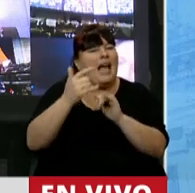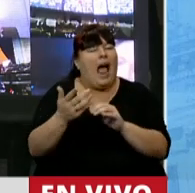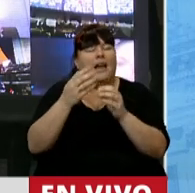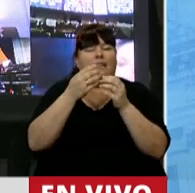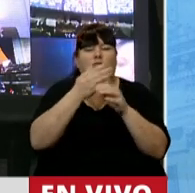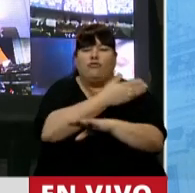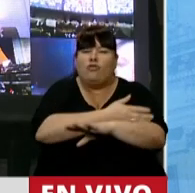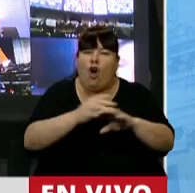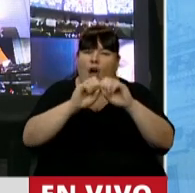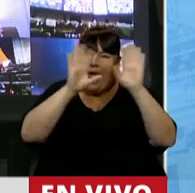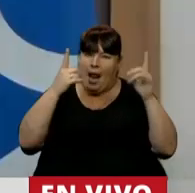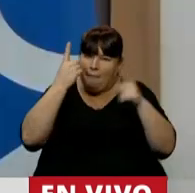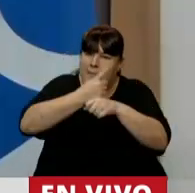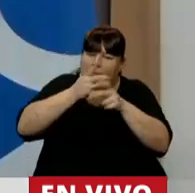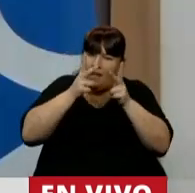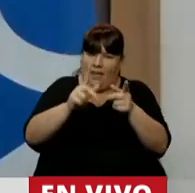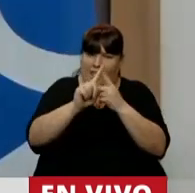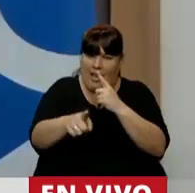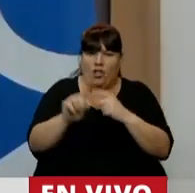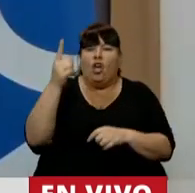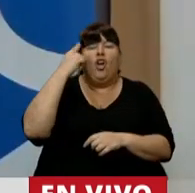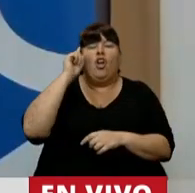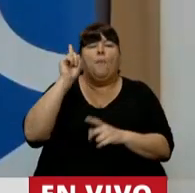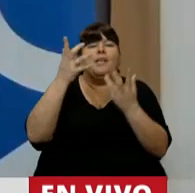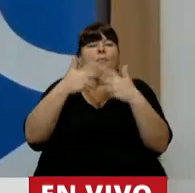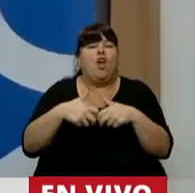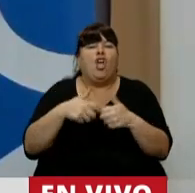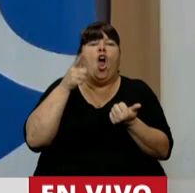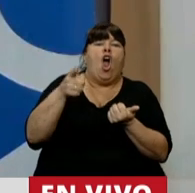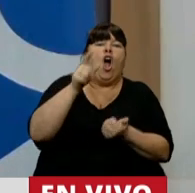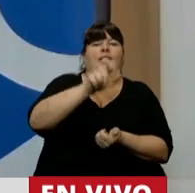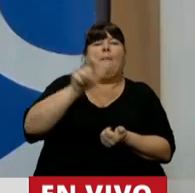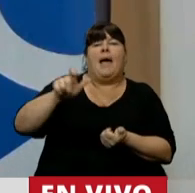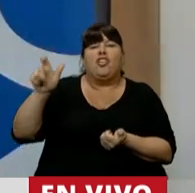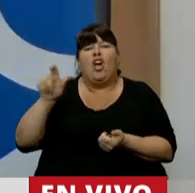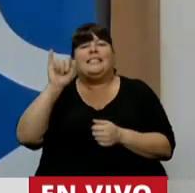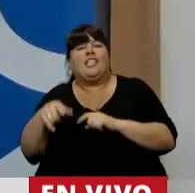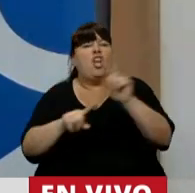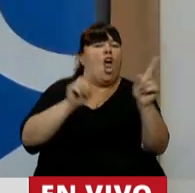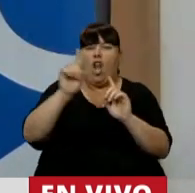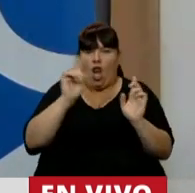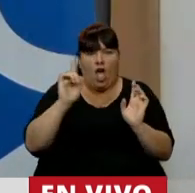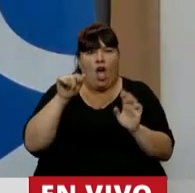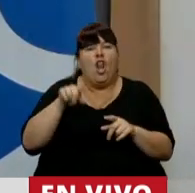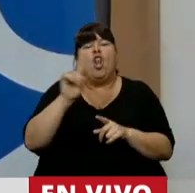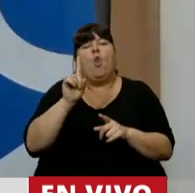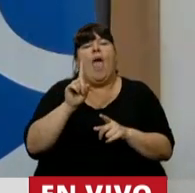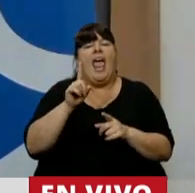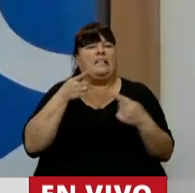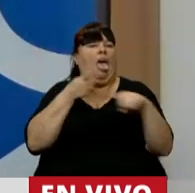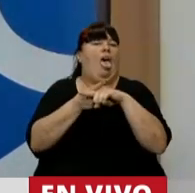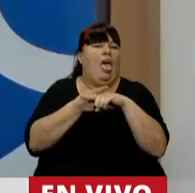primer momento. Esto no está pensado contra personas determinadas. Esto no es una